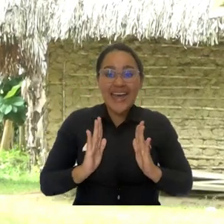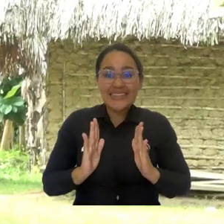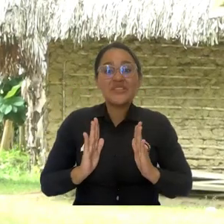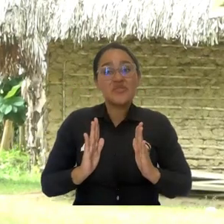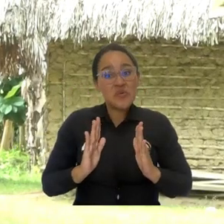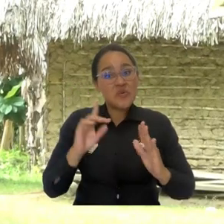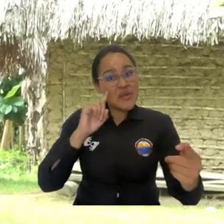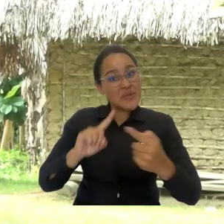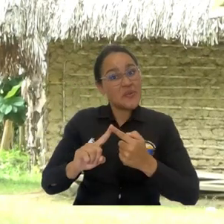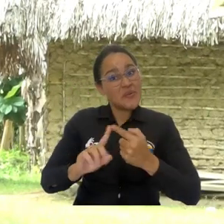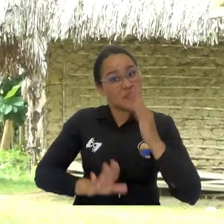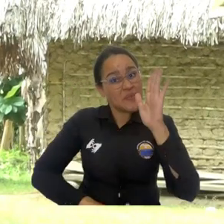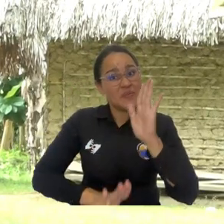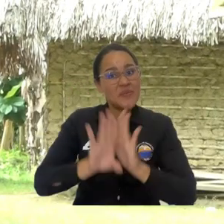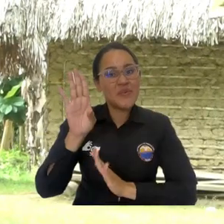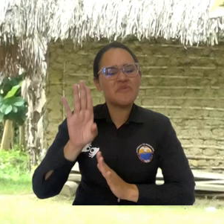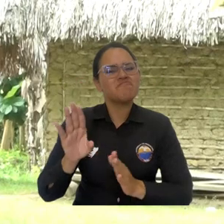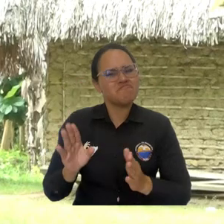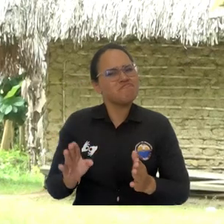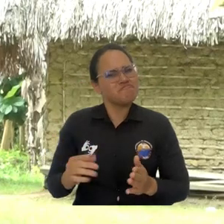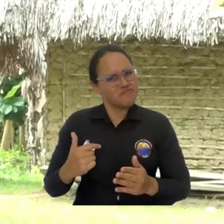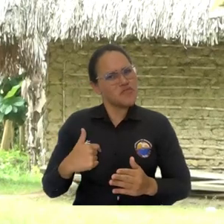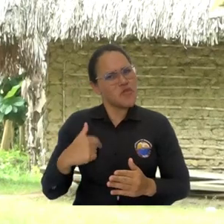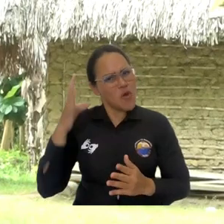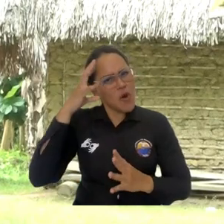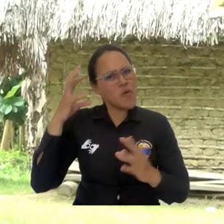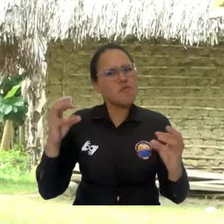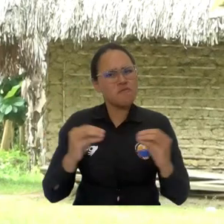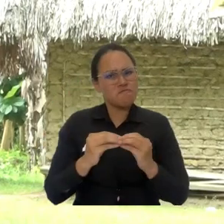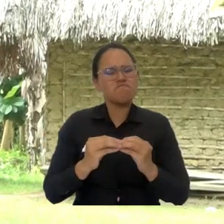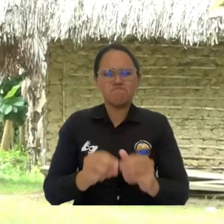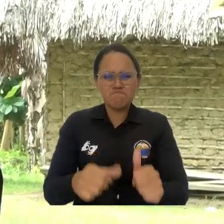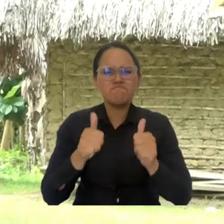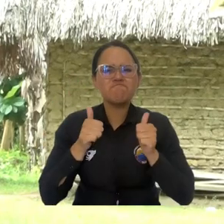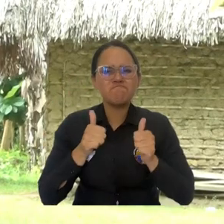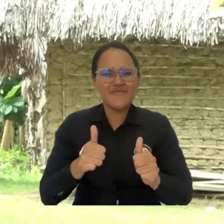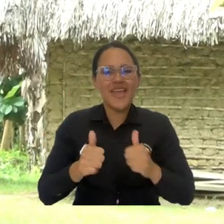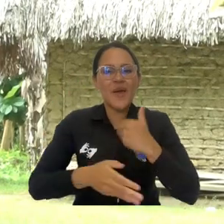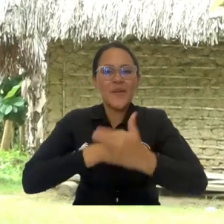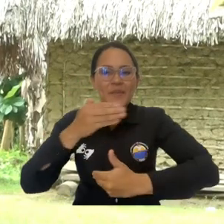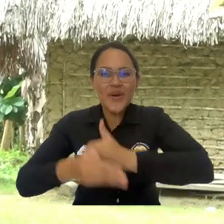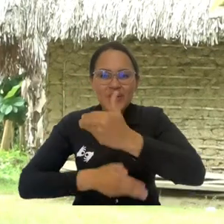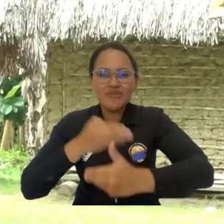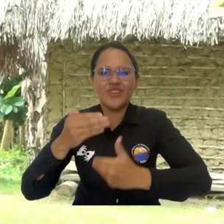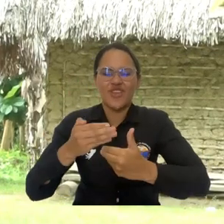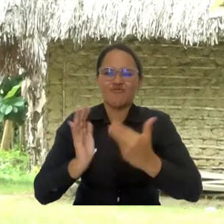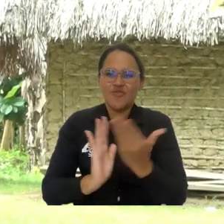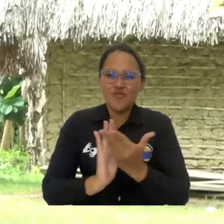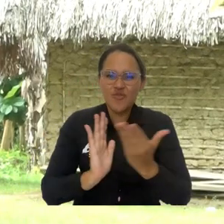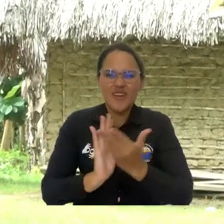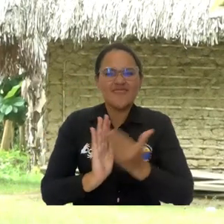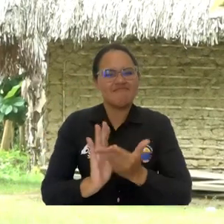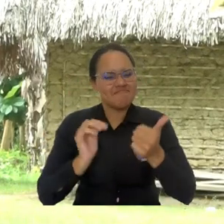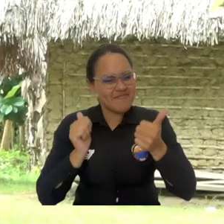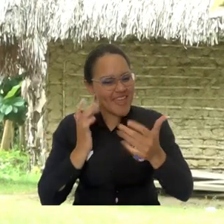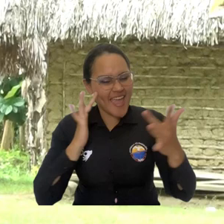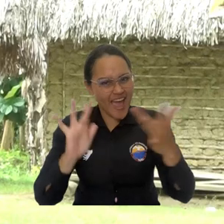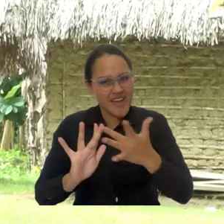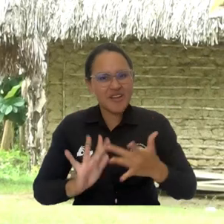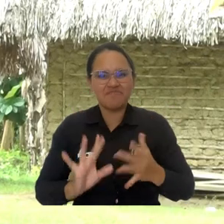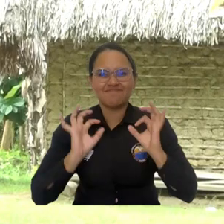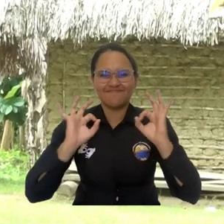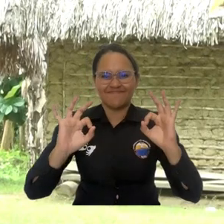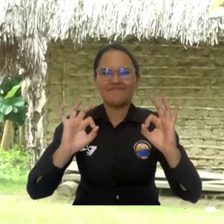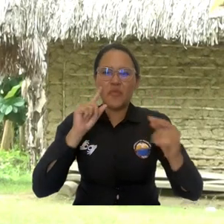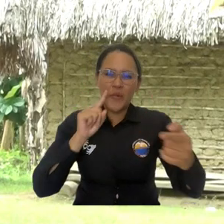impulsar, desde acá conjuntamente, en acuerdo, unos procesos educativos concertados y